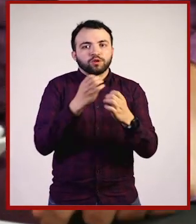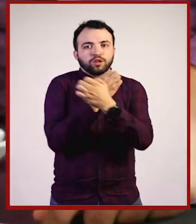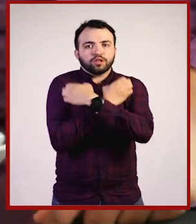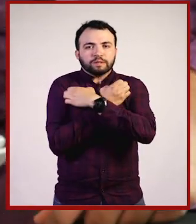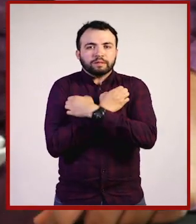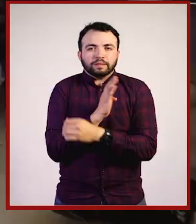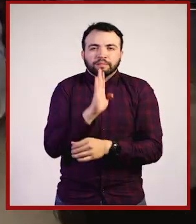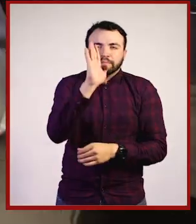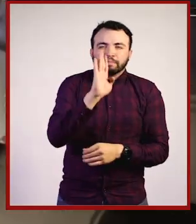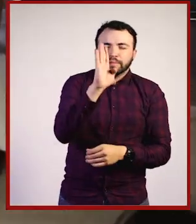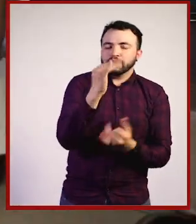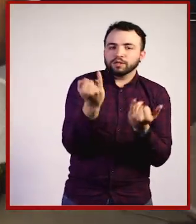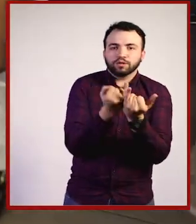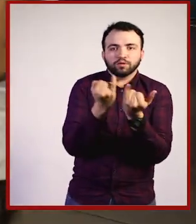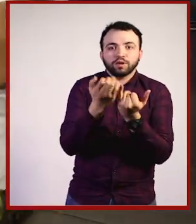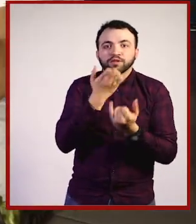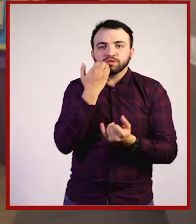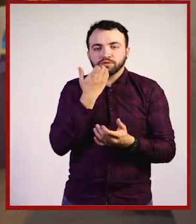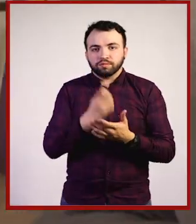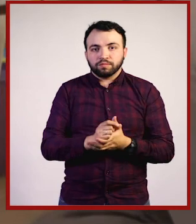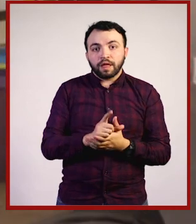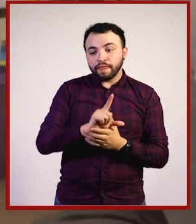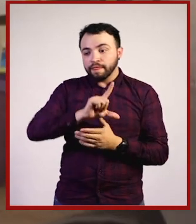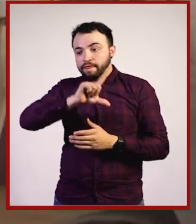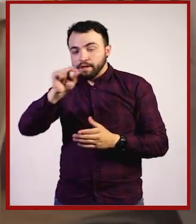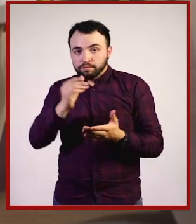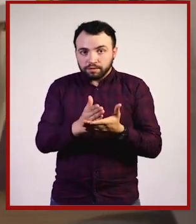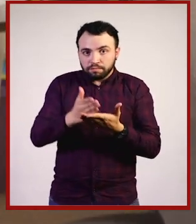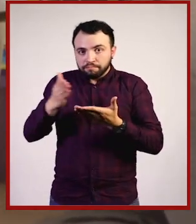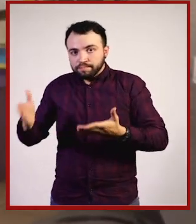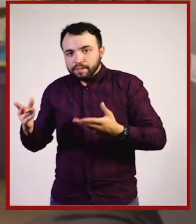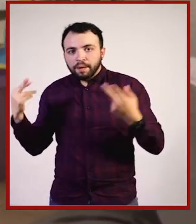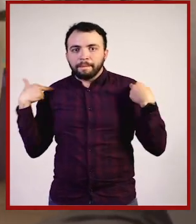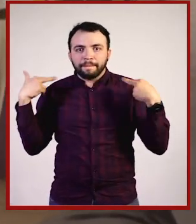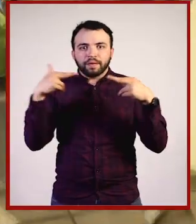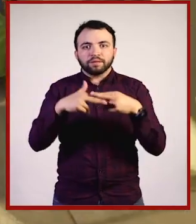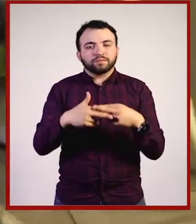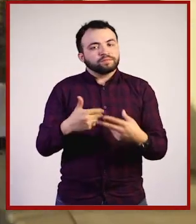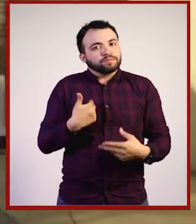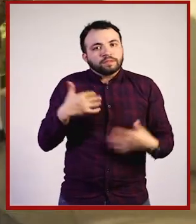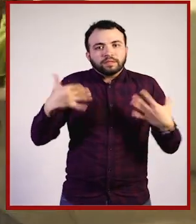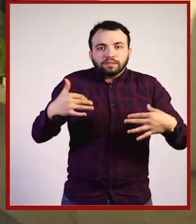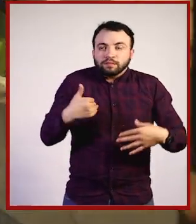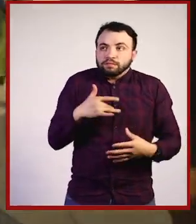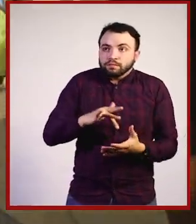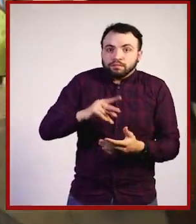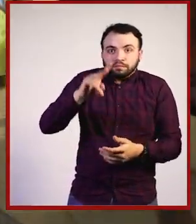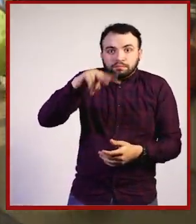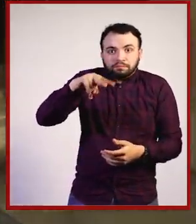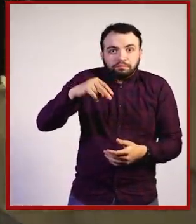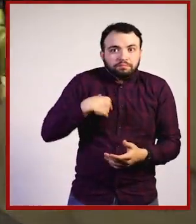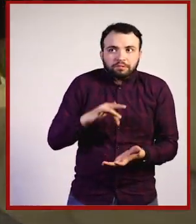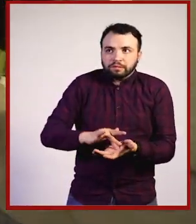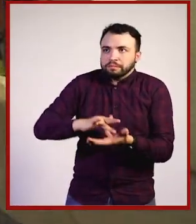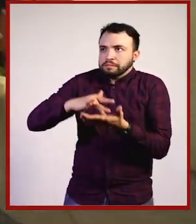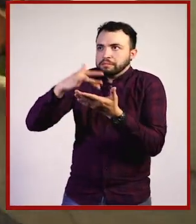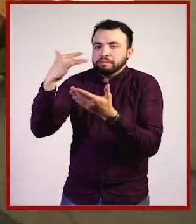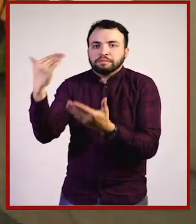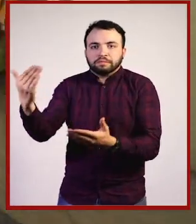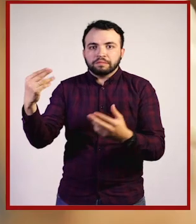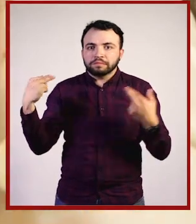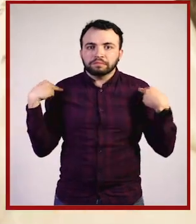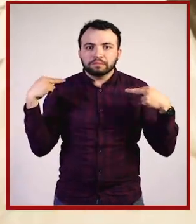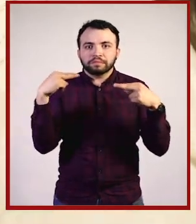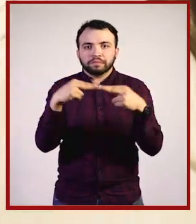recibir en la escuela. Luego están los maestros. Yo nunca dejaré de agradecerle a los maestros que tuve, que me descubrieron cosas